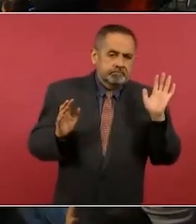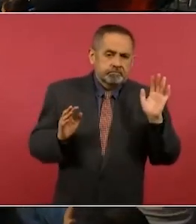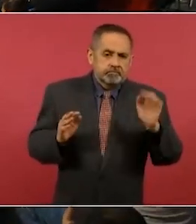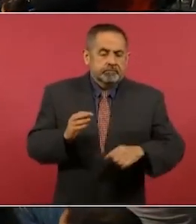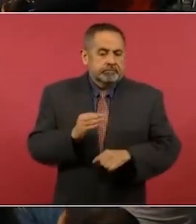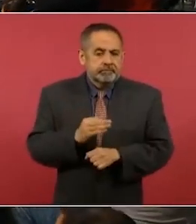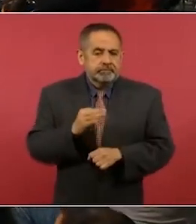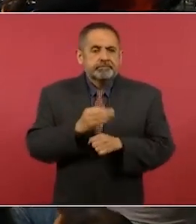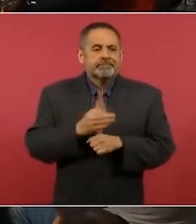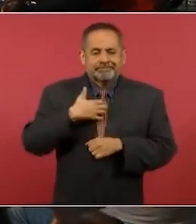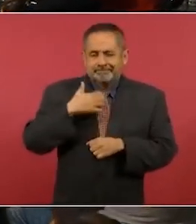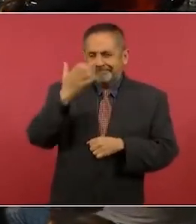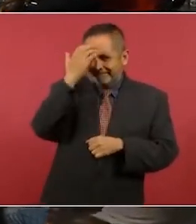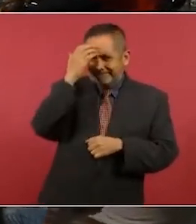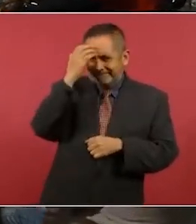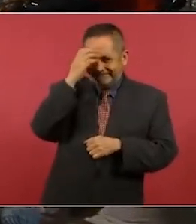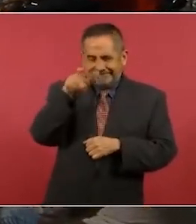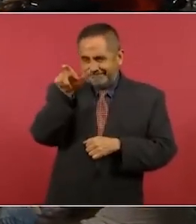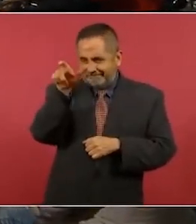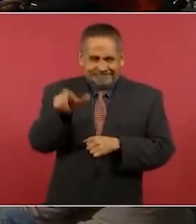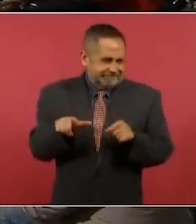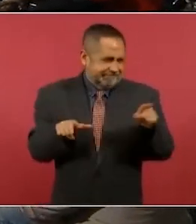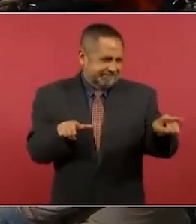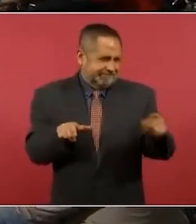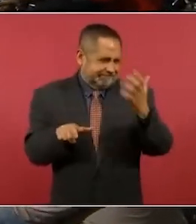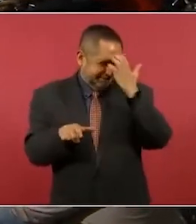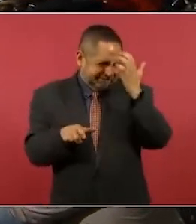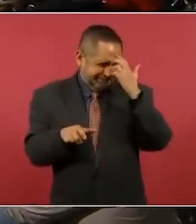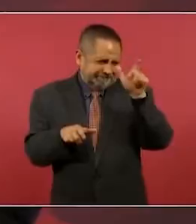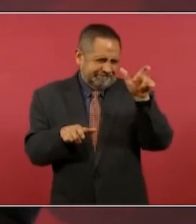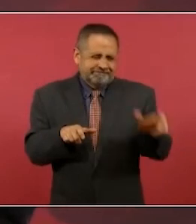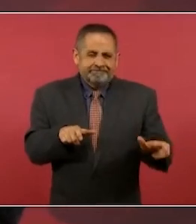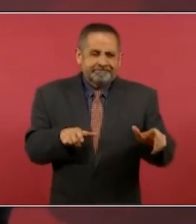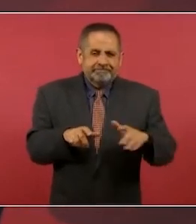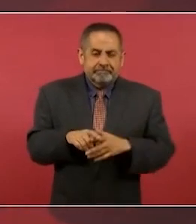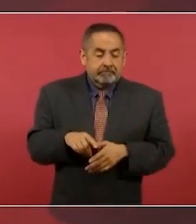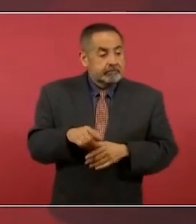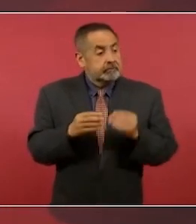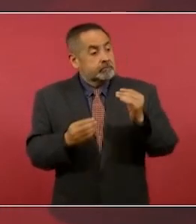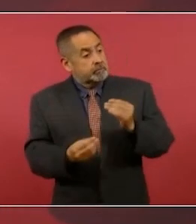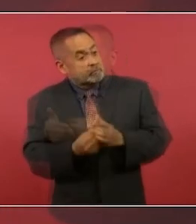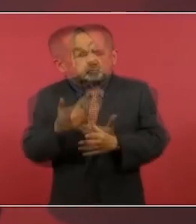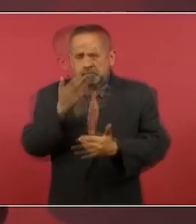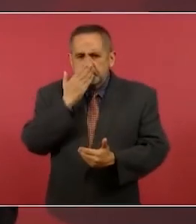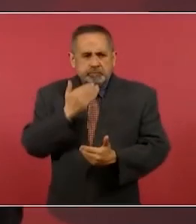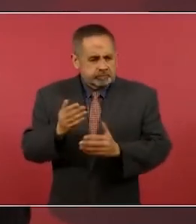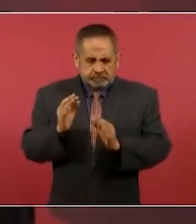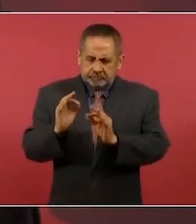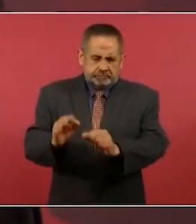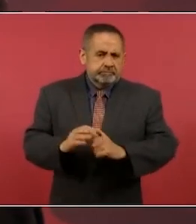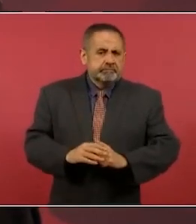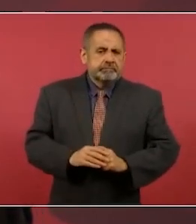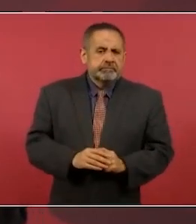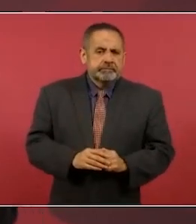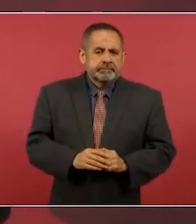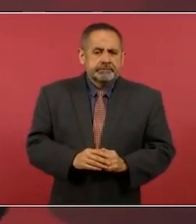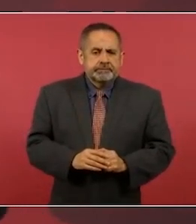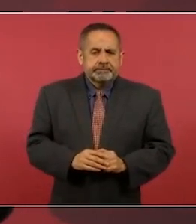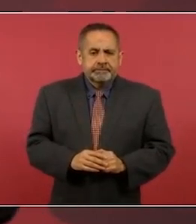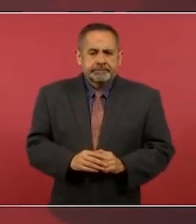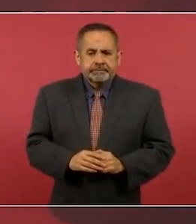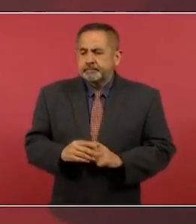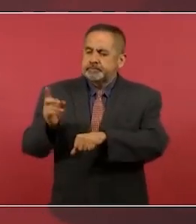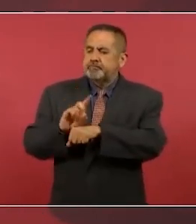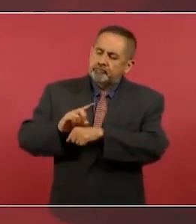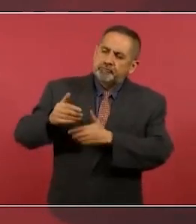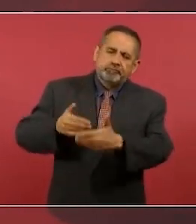angosta, no hay para dónde hacerse. Cada día que pasa